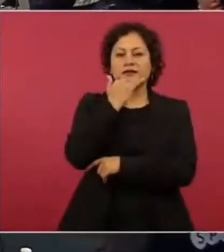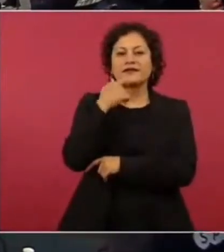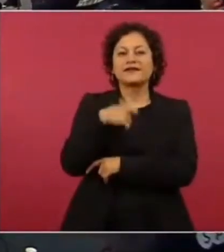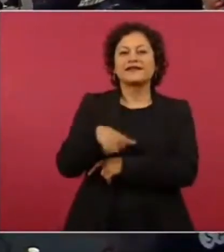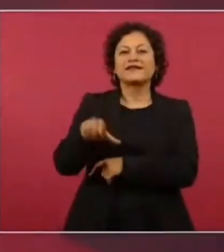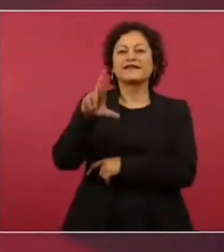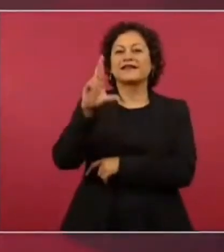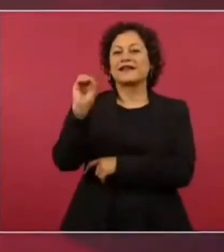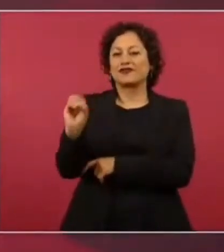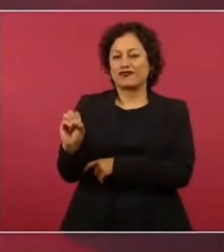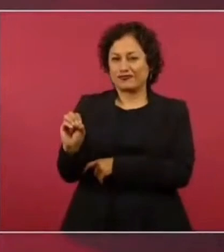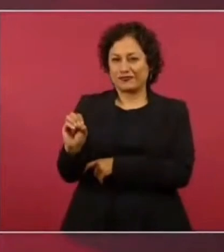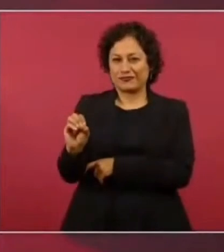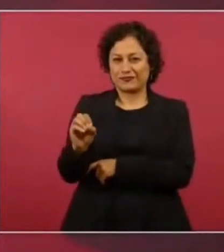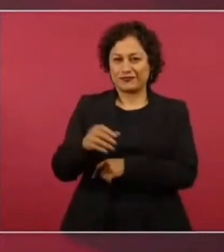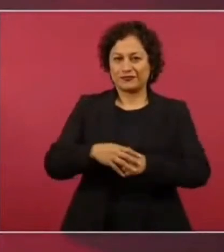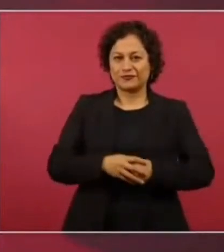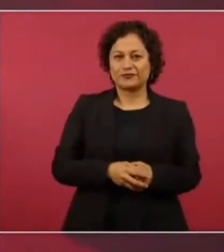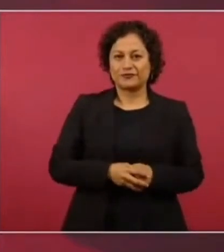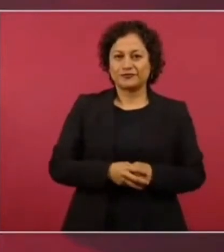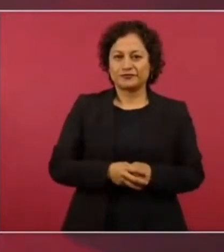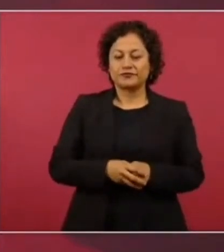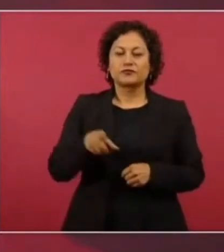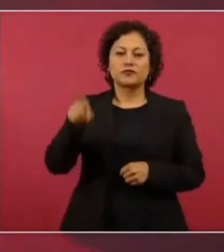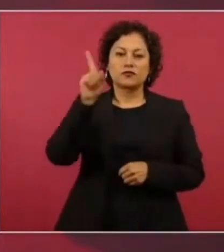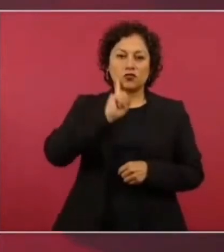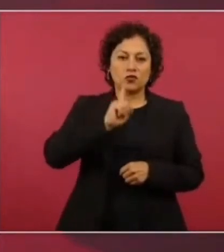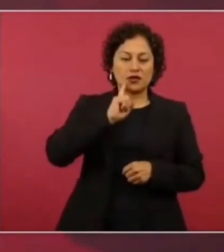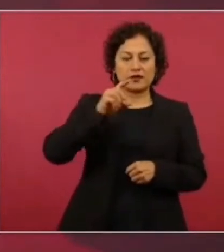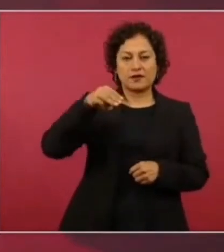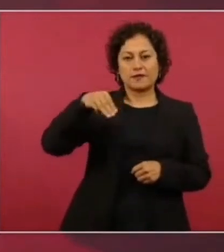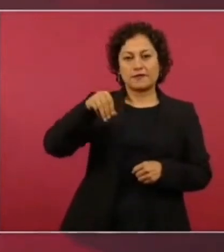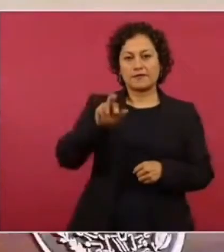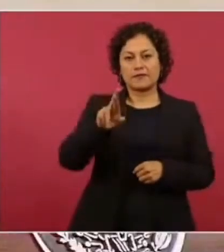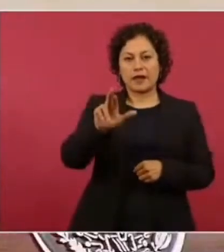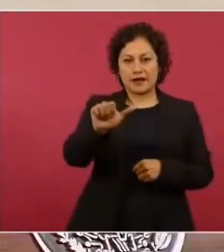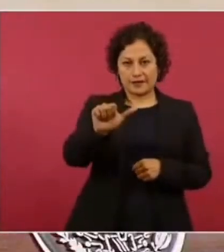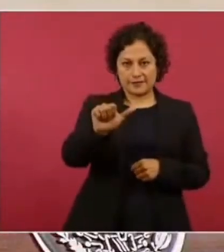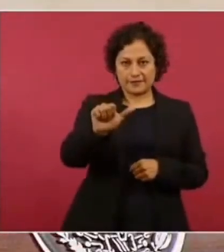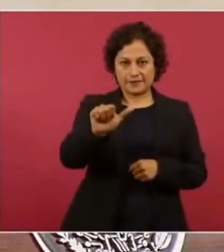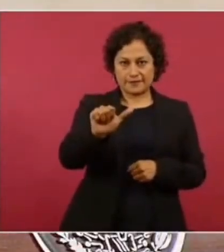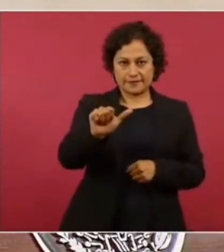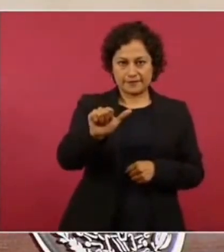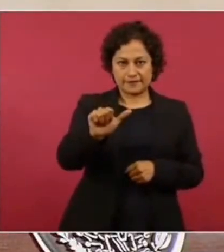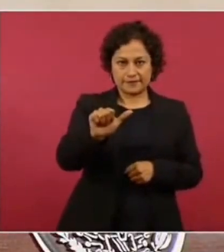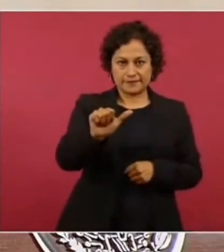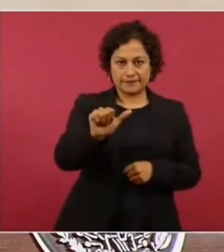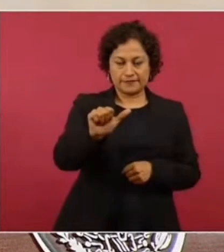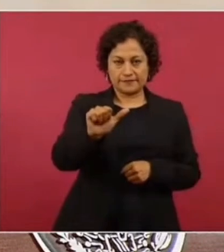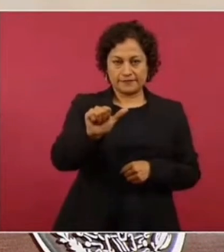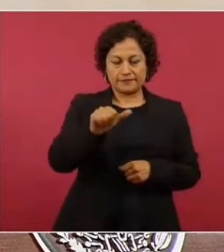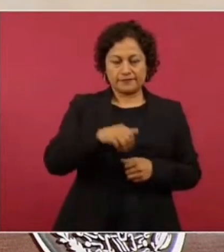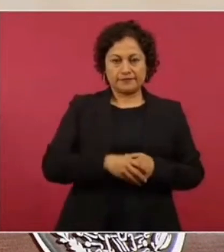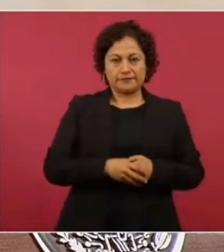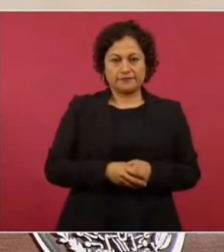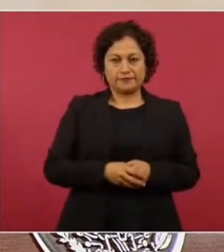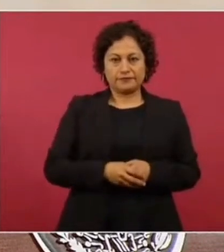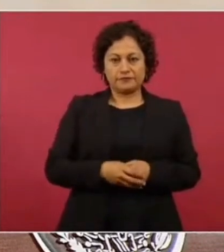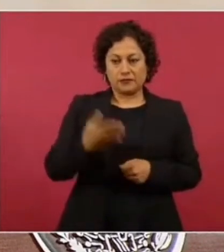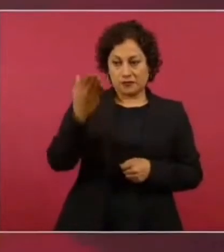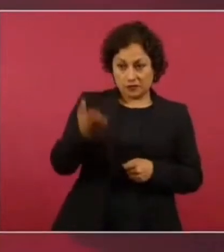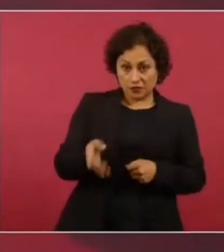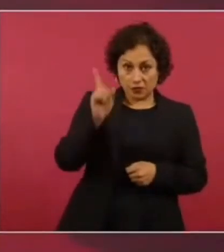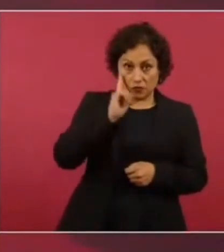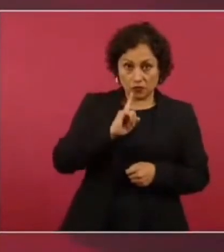de Quintana Roo. Mara, que está haciendo